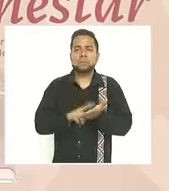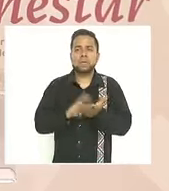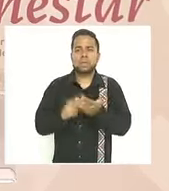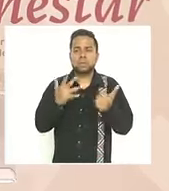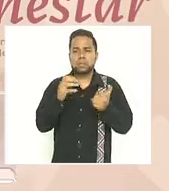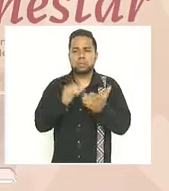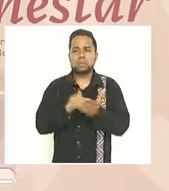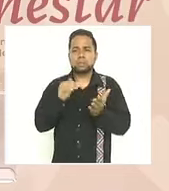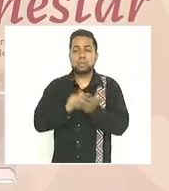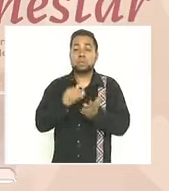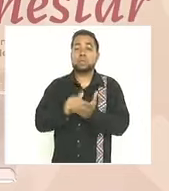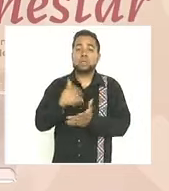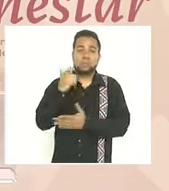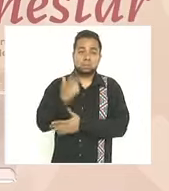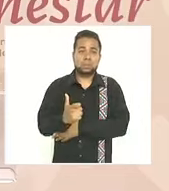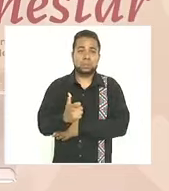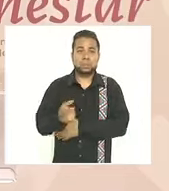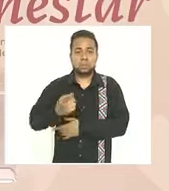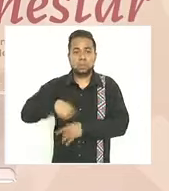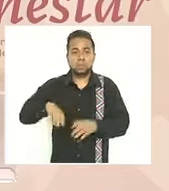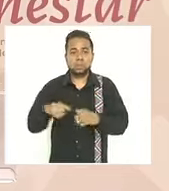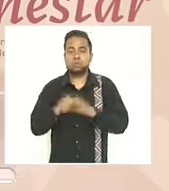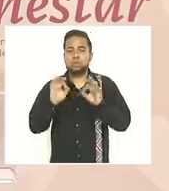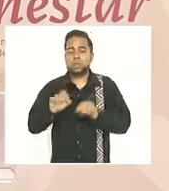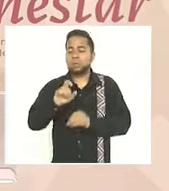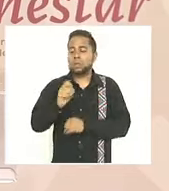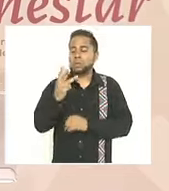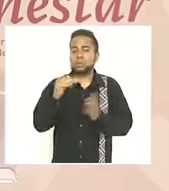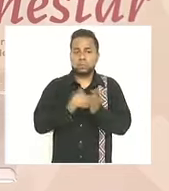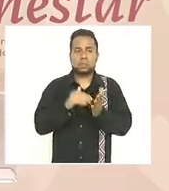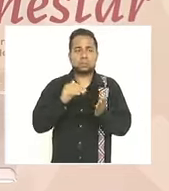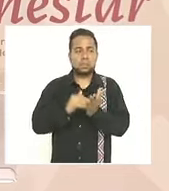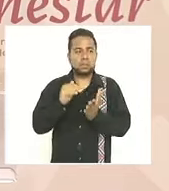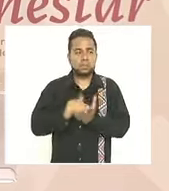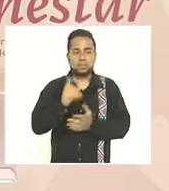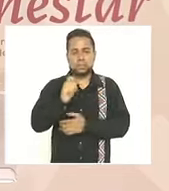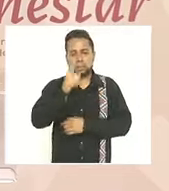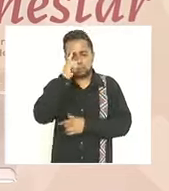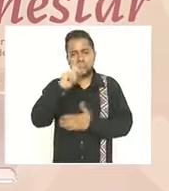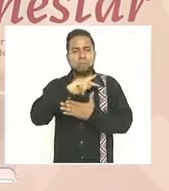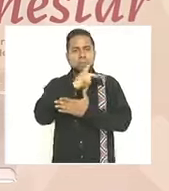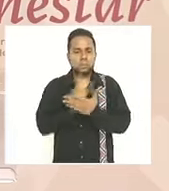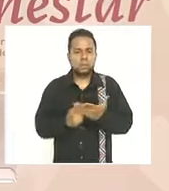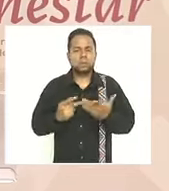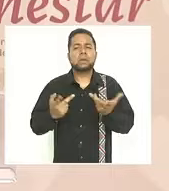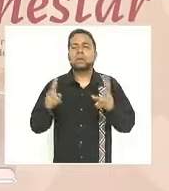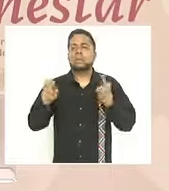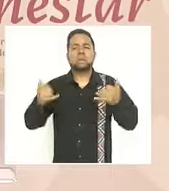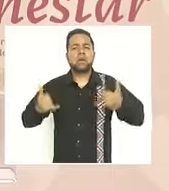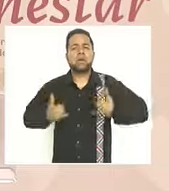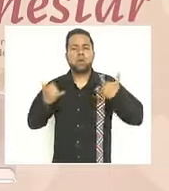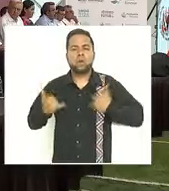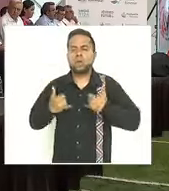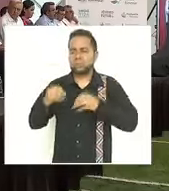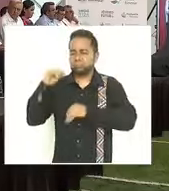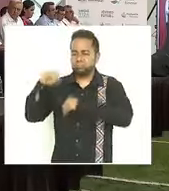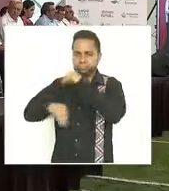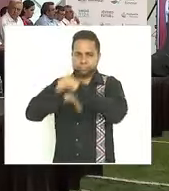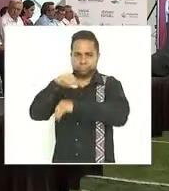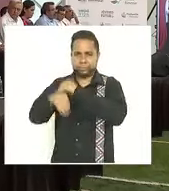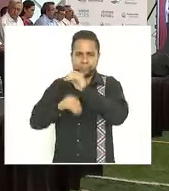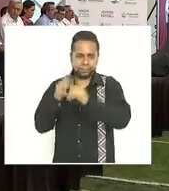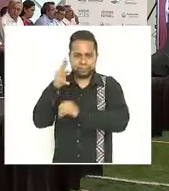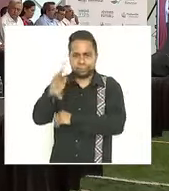mil millones de pesos de los cuales 23 mil millones corresponden al programa jóvenes construyendo el futuro este